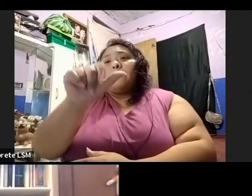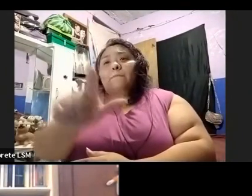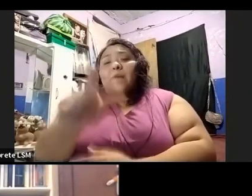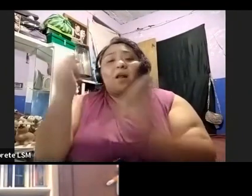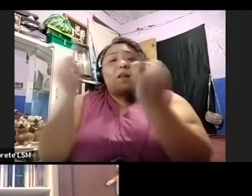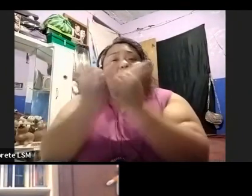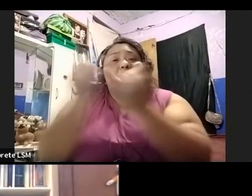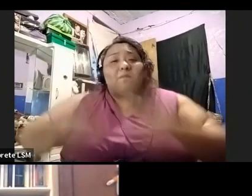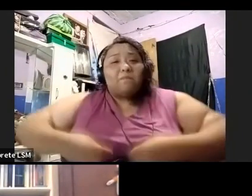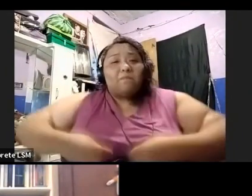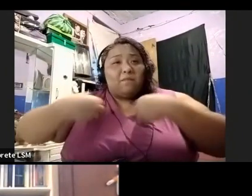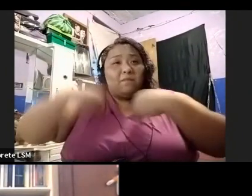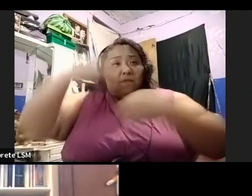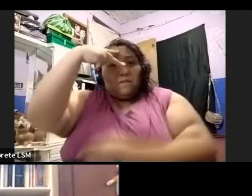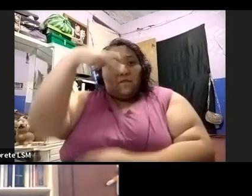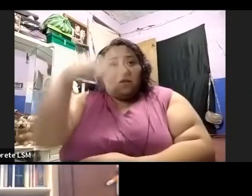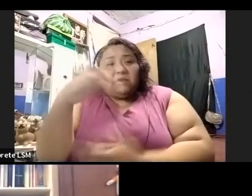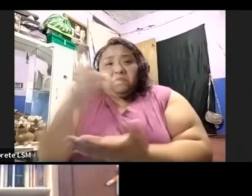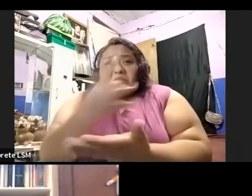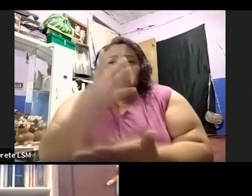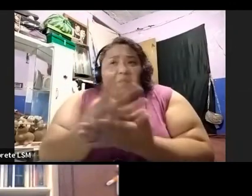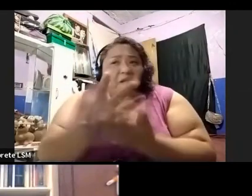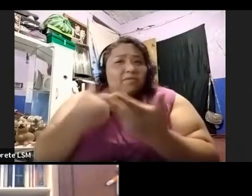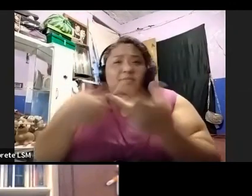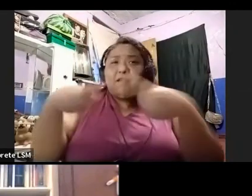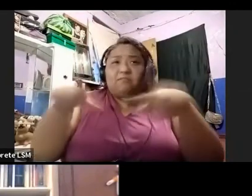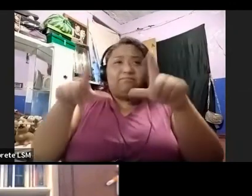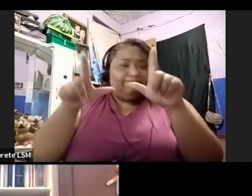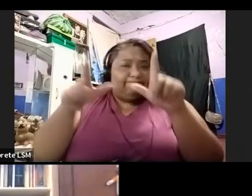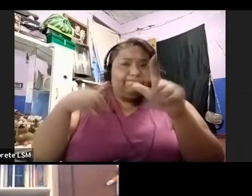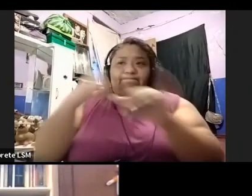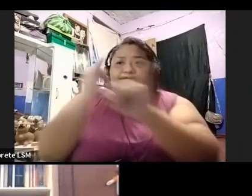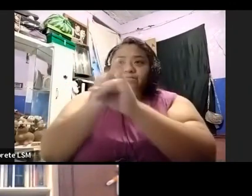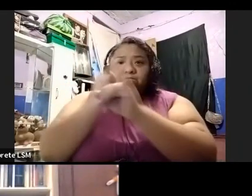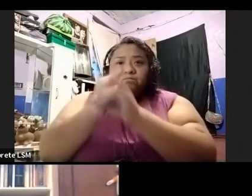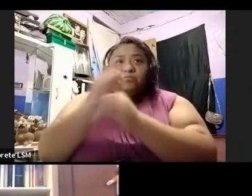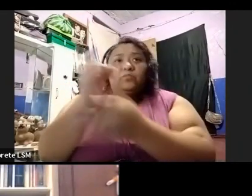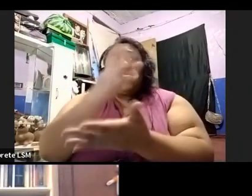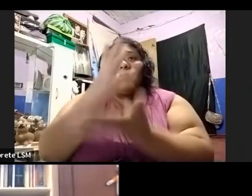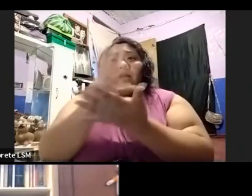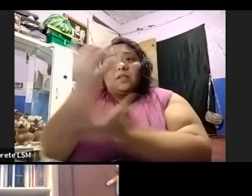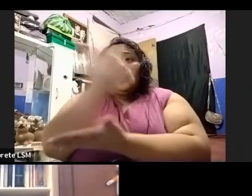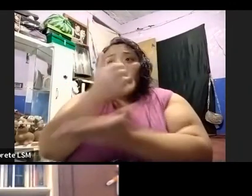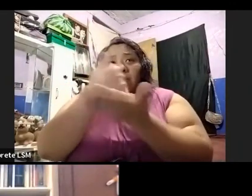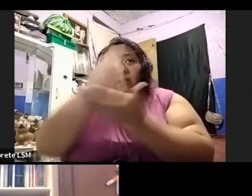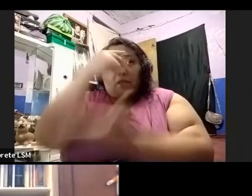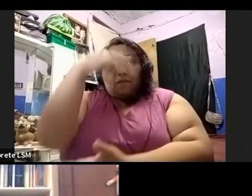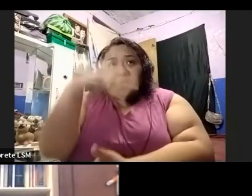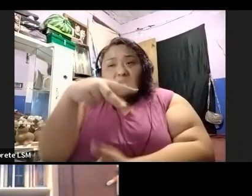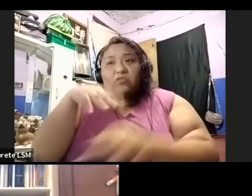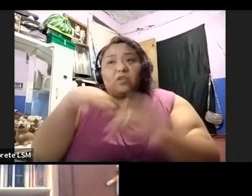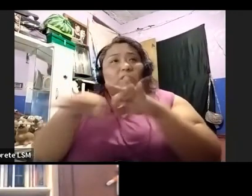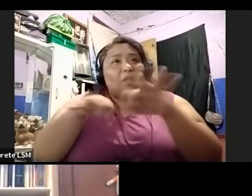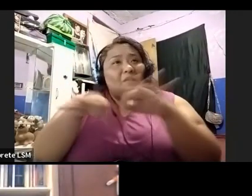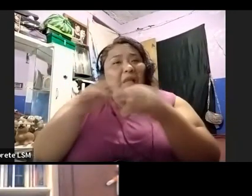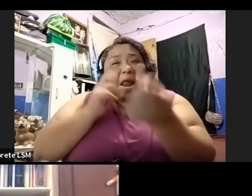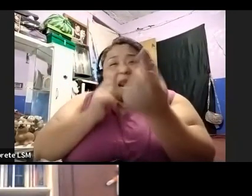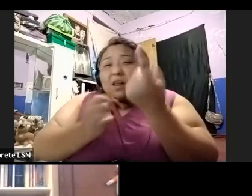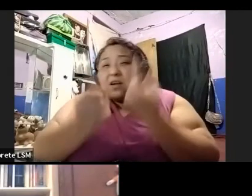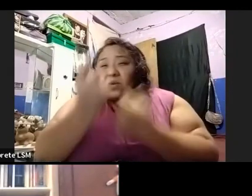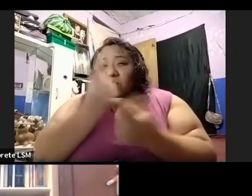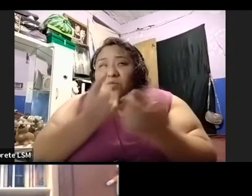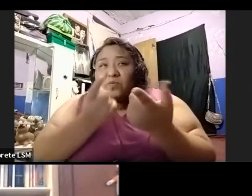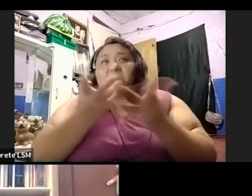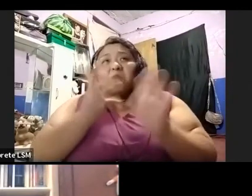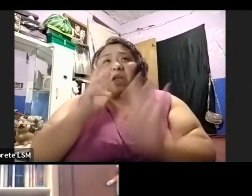solamente igual, de manera digital. Y solamente los de Ciudad de México los estamos trabajando, algunos que han solicitado